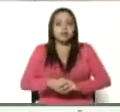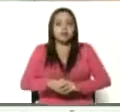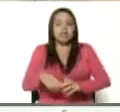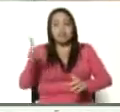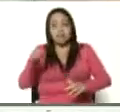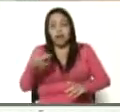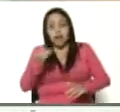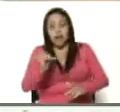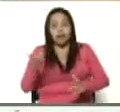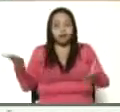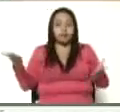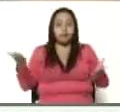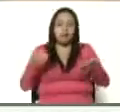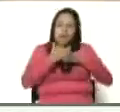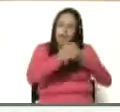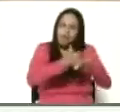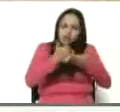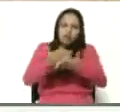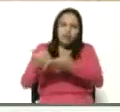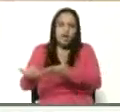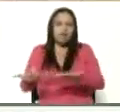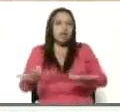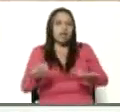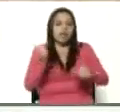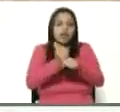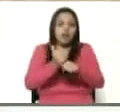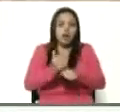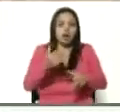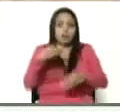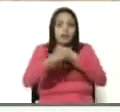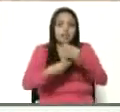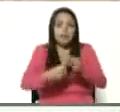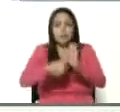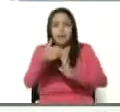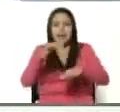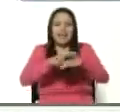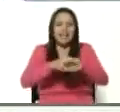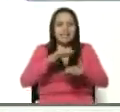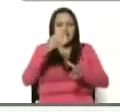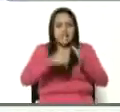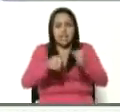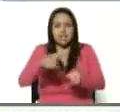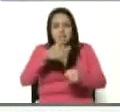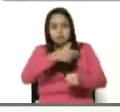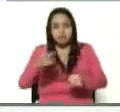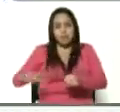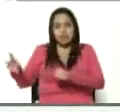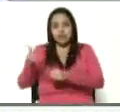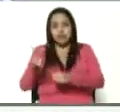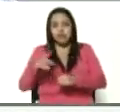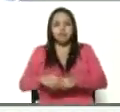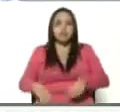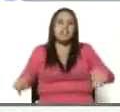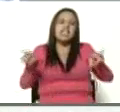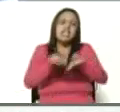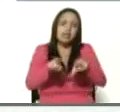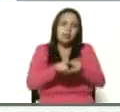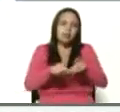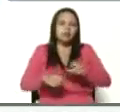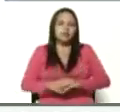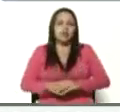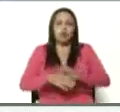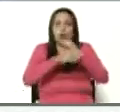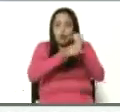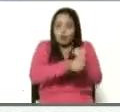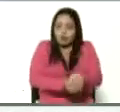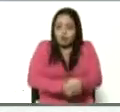productores, para producir más carne y leche para todos los venezolanos. Igualmente, señor Presidente, con la confianza,